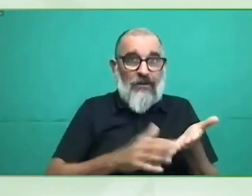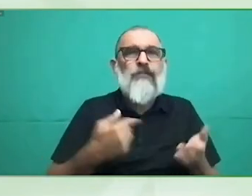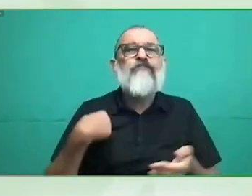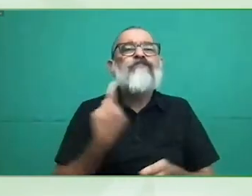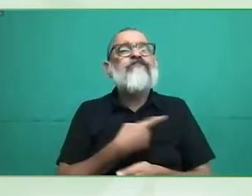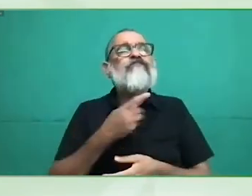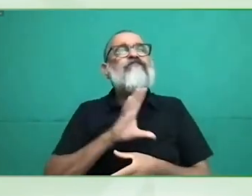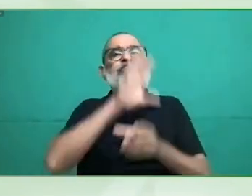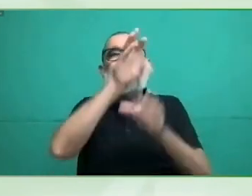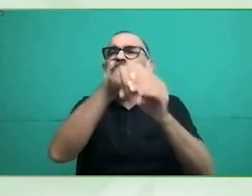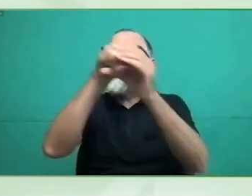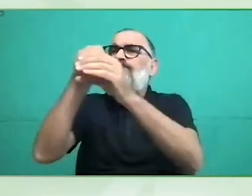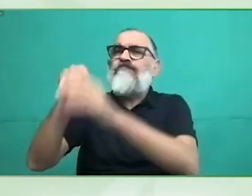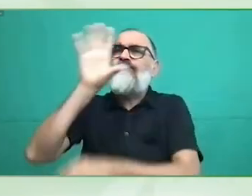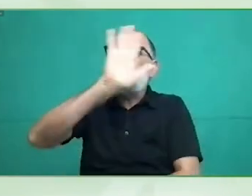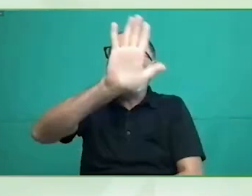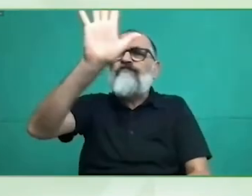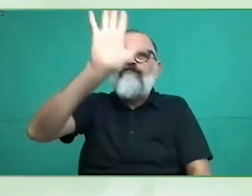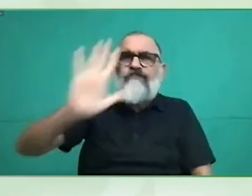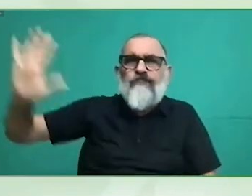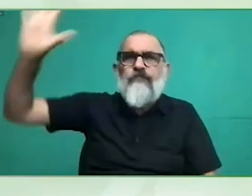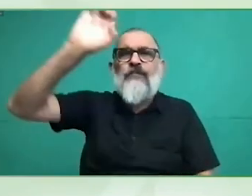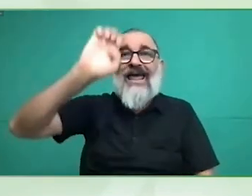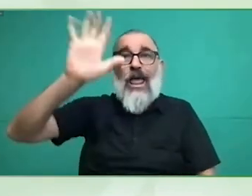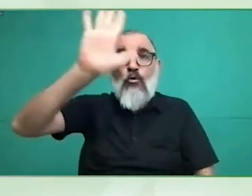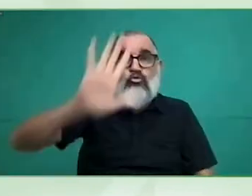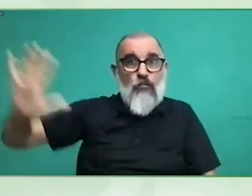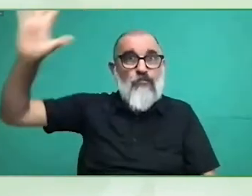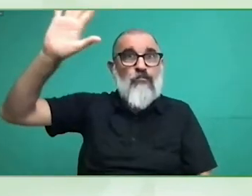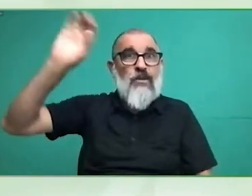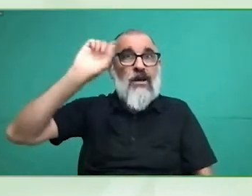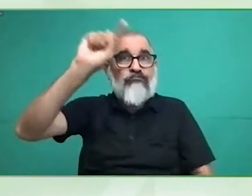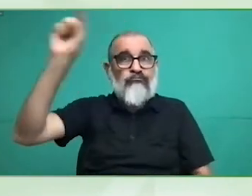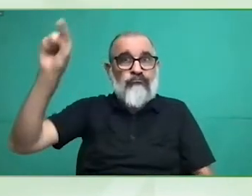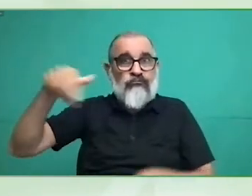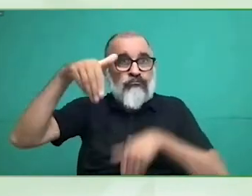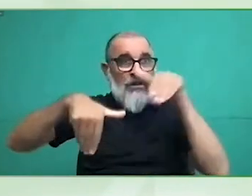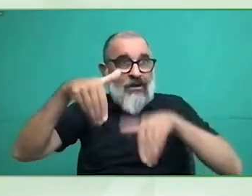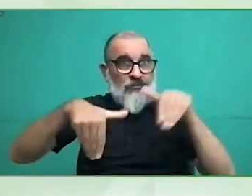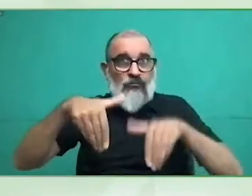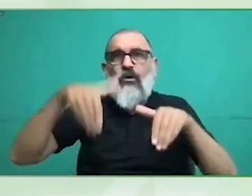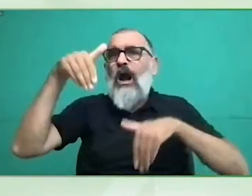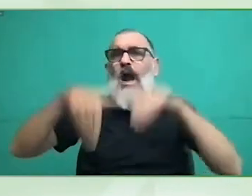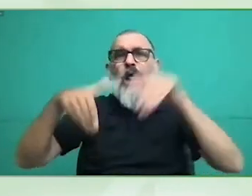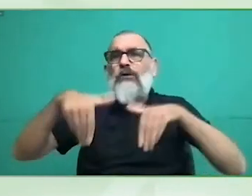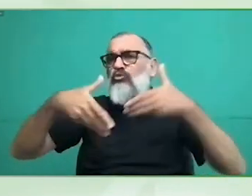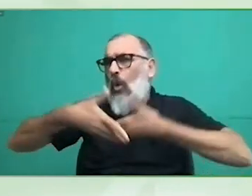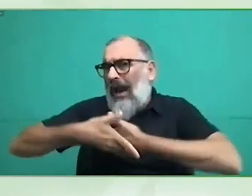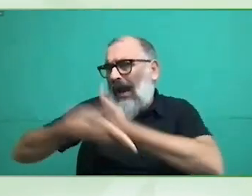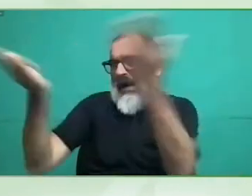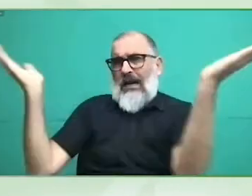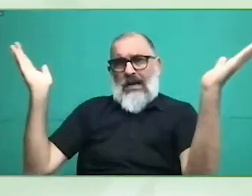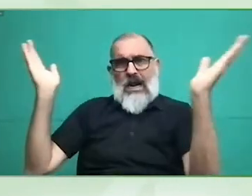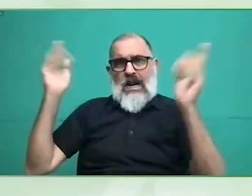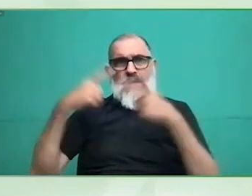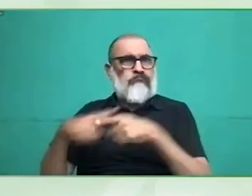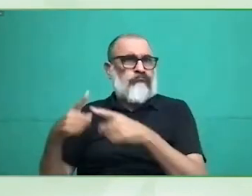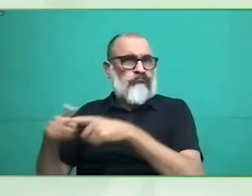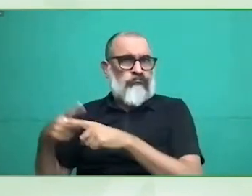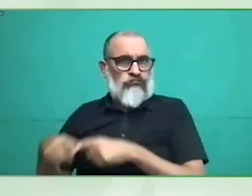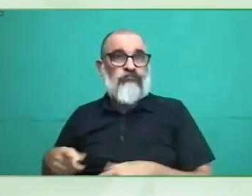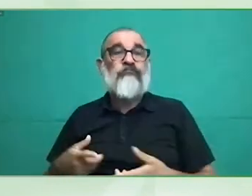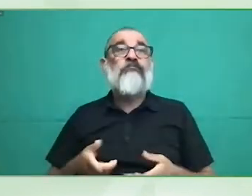transcribir en braille pues las papeletas municipales que son listas totalmente